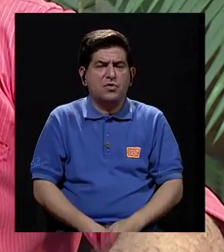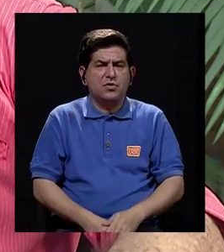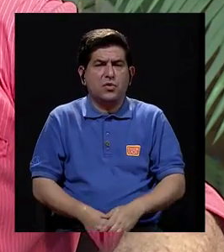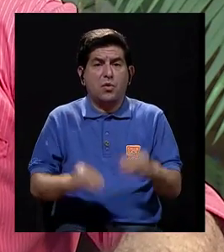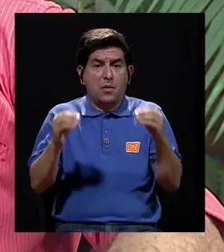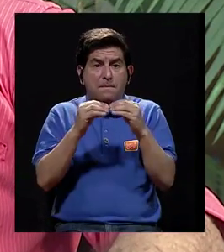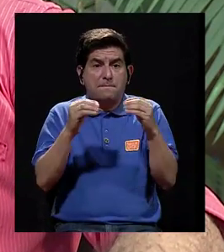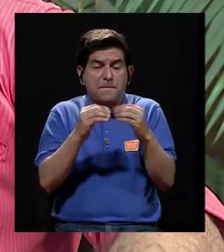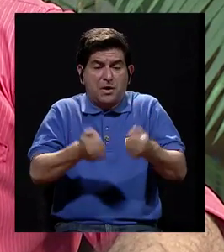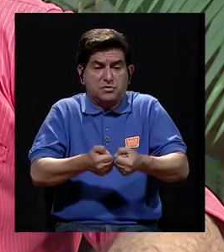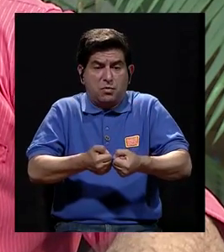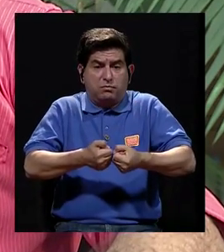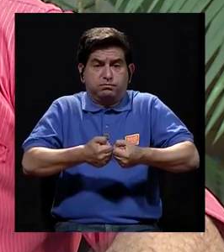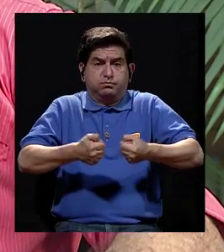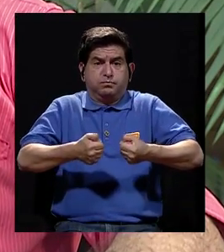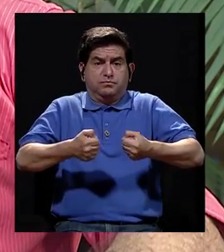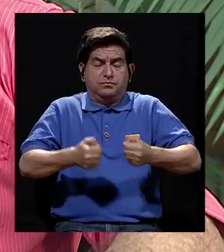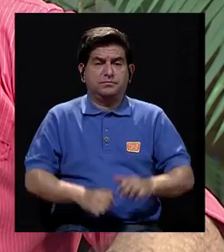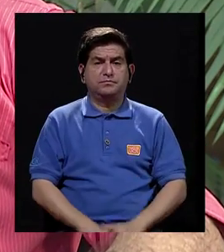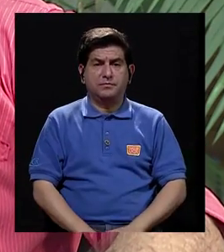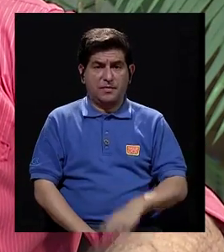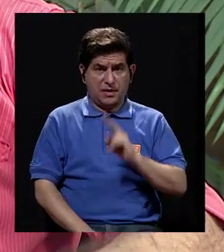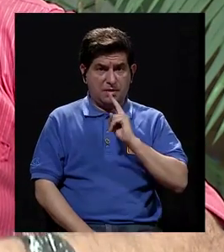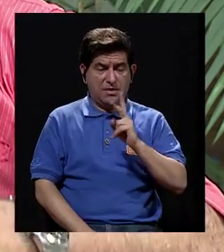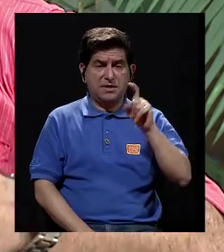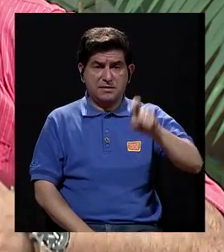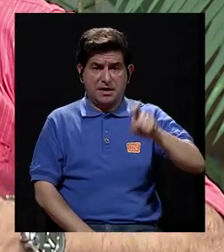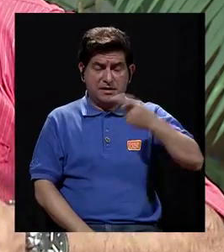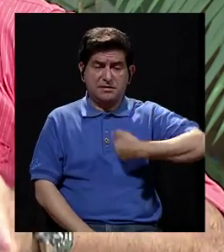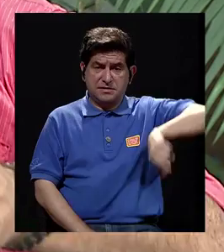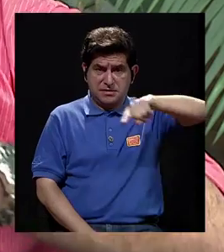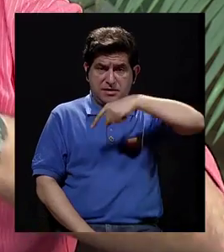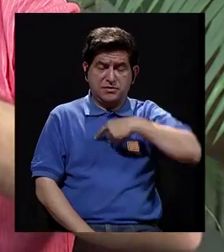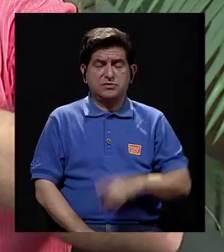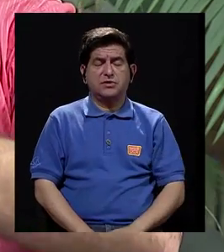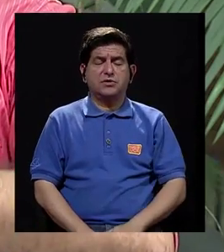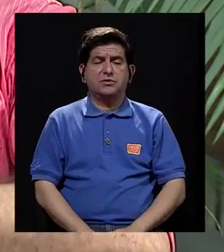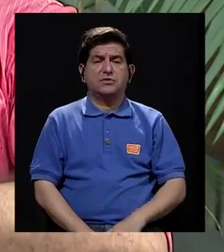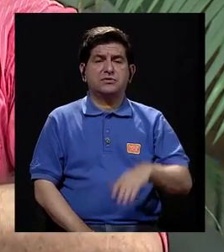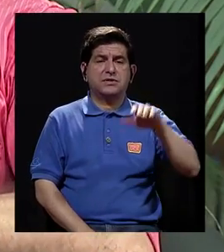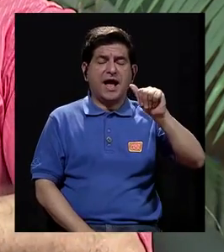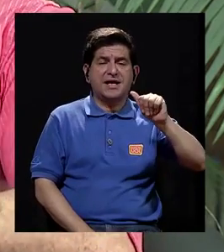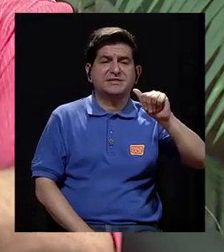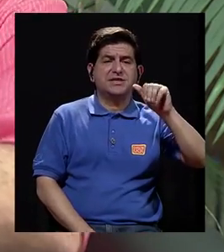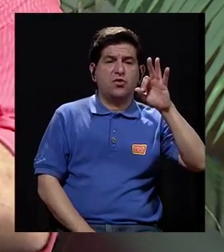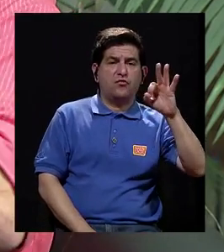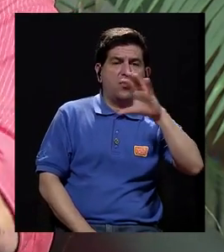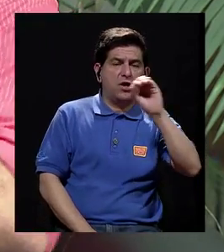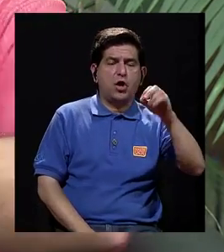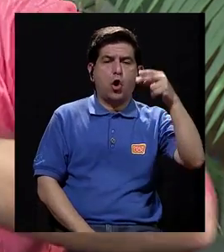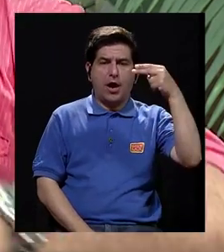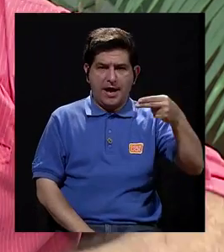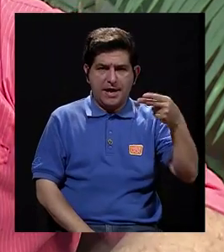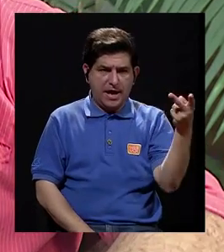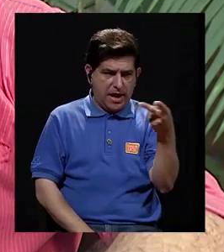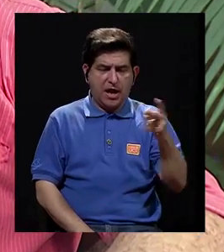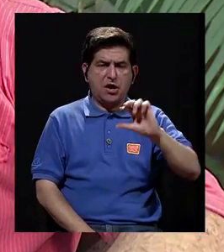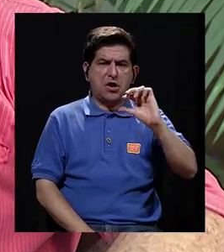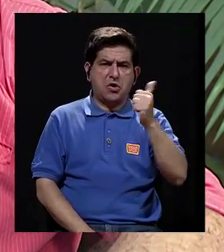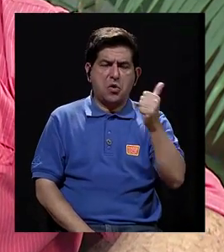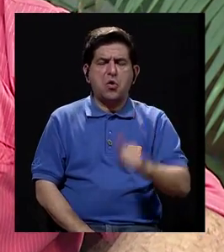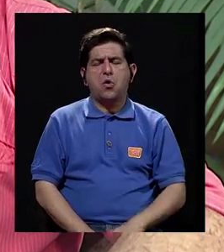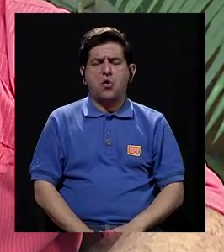del necesario, ¿verdad? Porque, si bien es cierto, lo que necesitamos es ácido fólico y el hierro, que es lo más